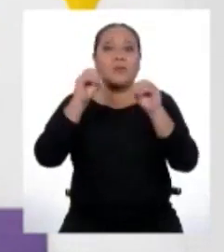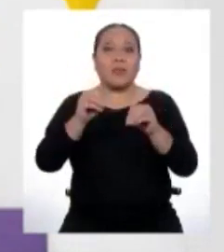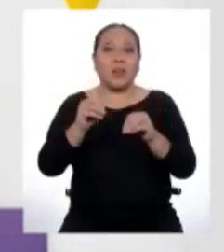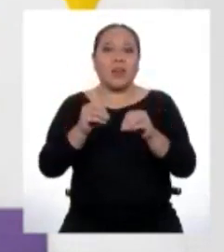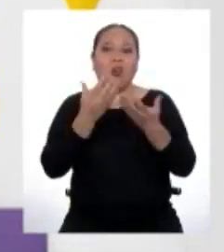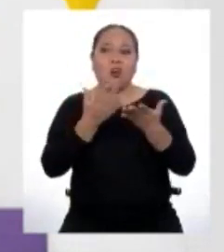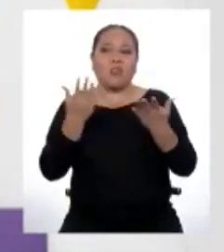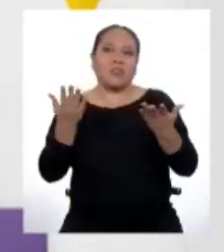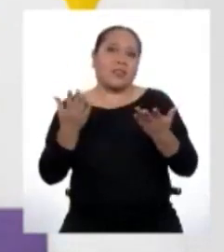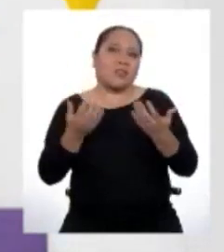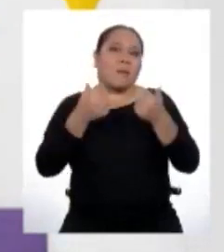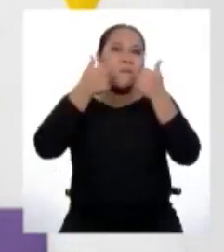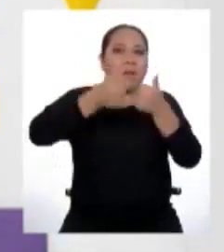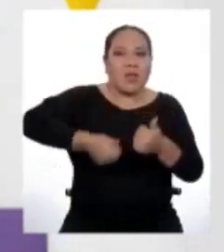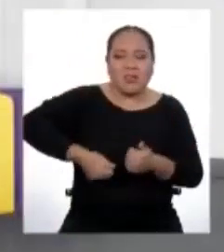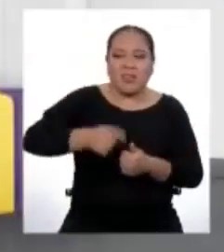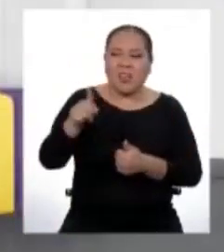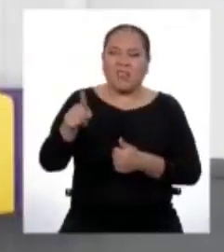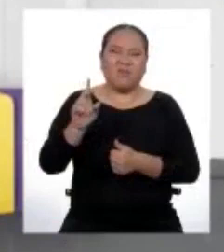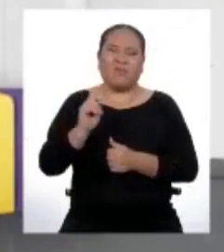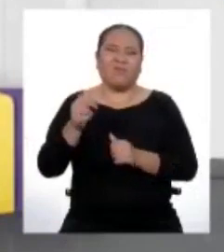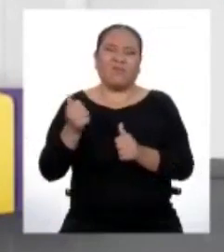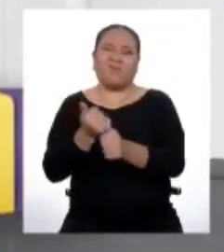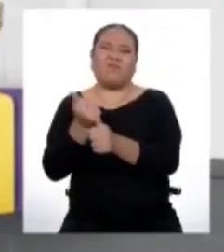chéveres y a quiénes puede dejar de seguir.